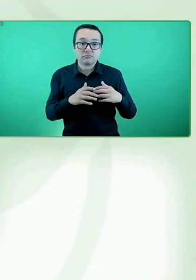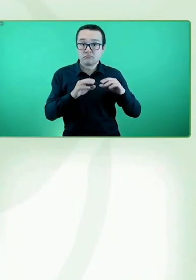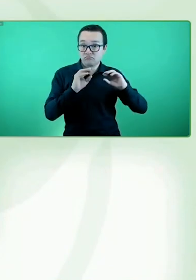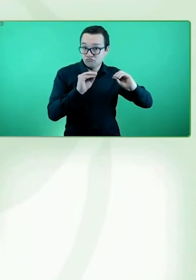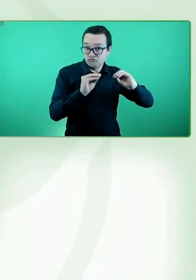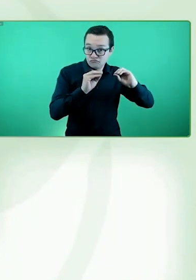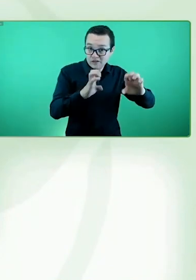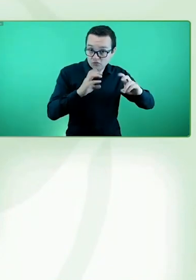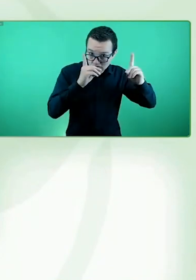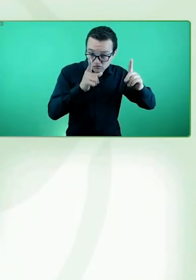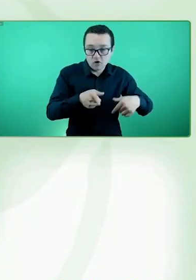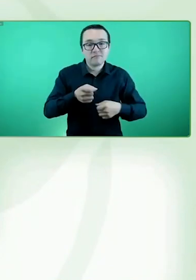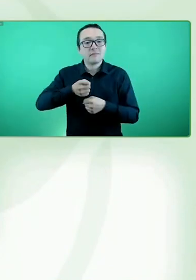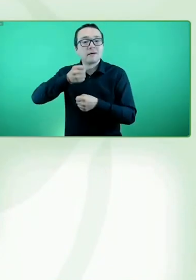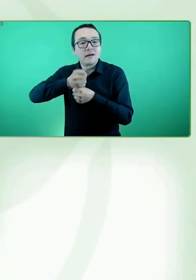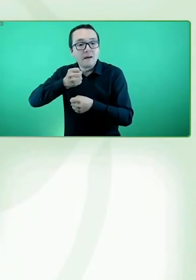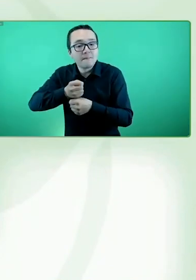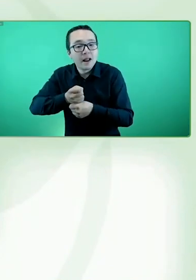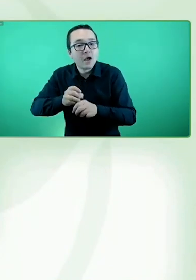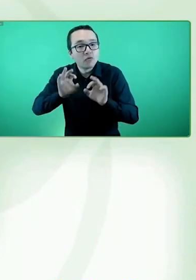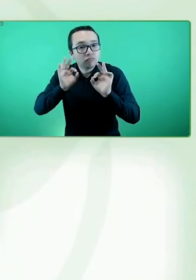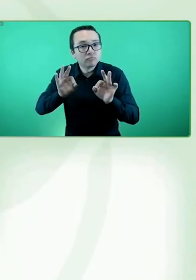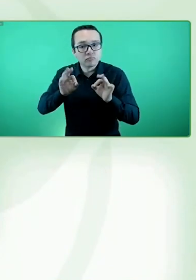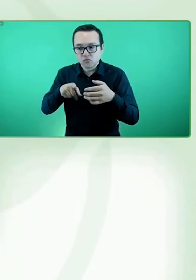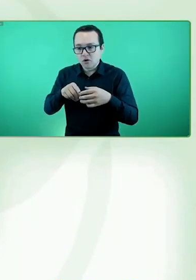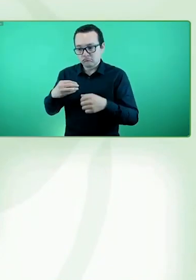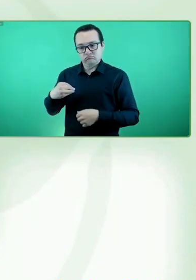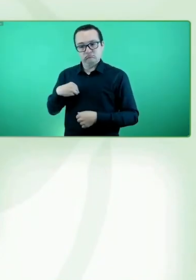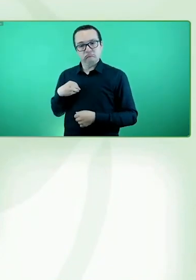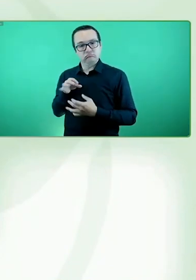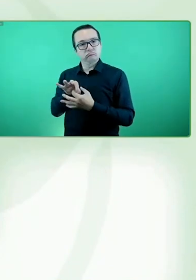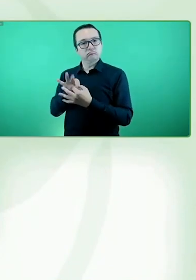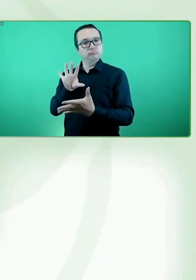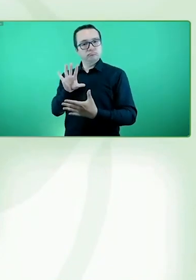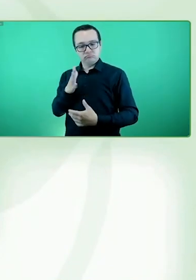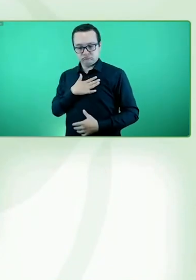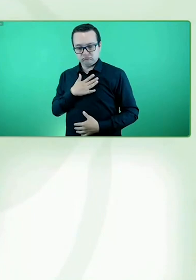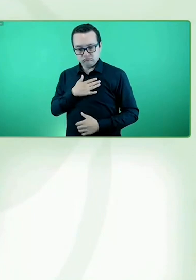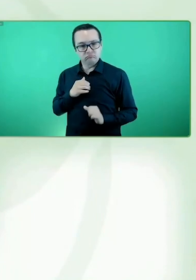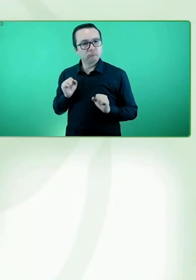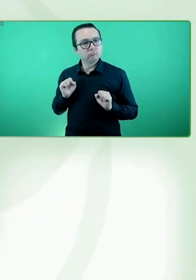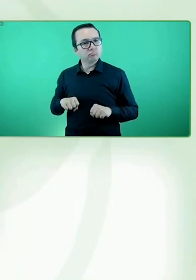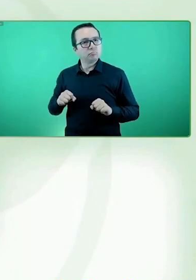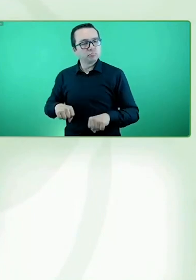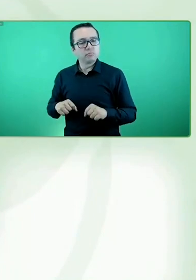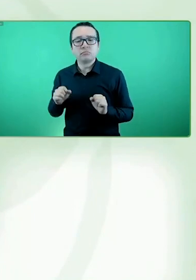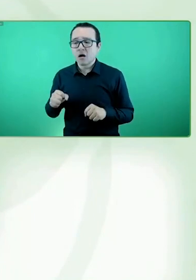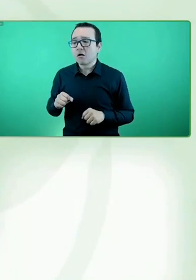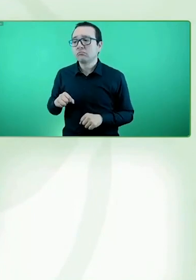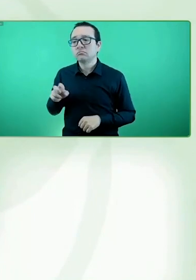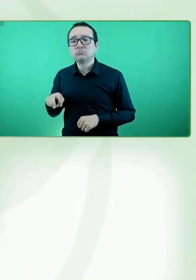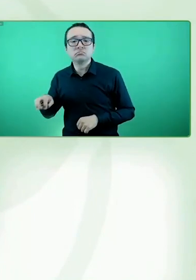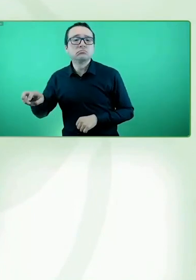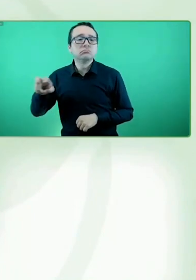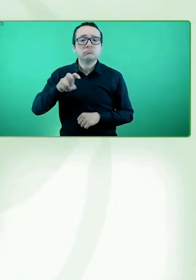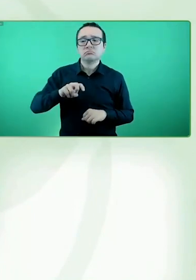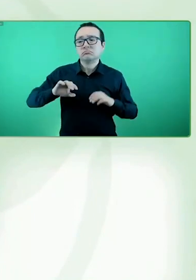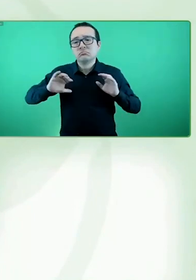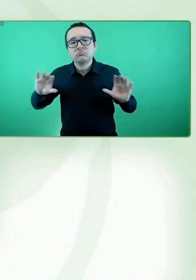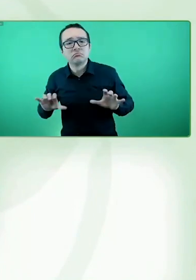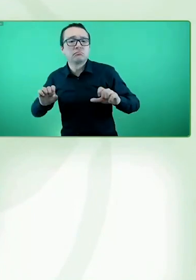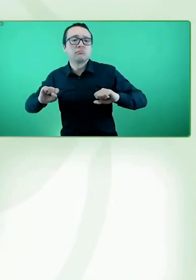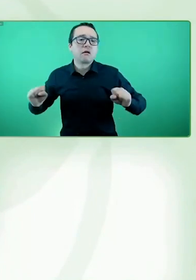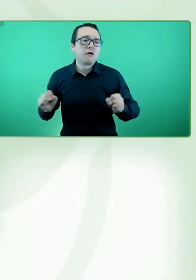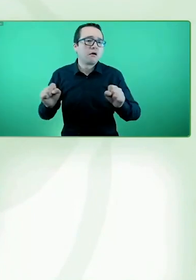rehabilitación y habilitación, que nos permite obtener la autonomía personal que necesitamos para realizar con esa autonomía cualquier actividad de la